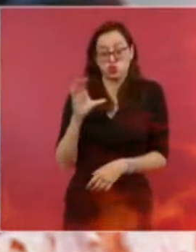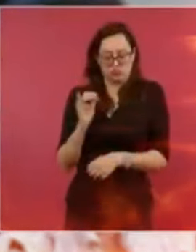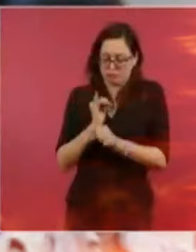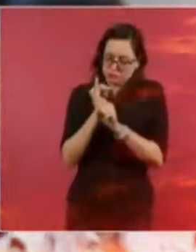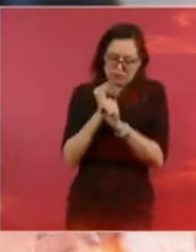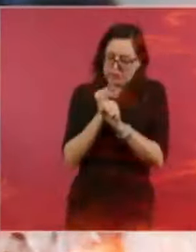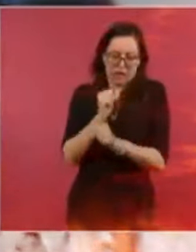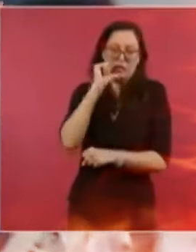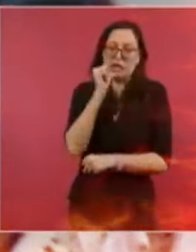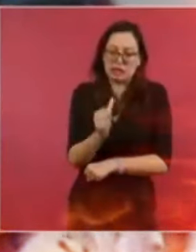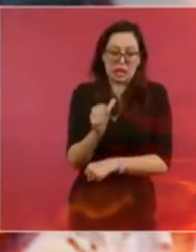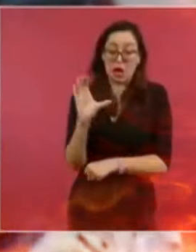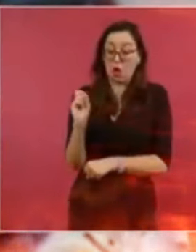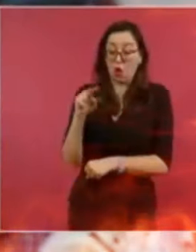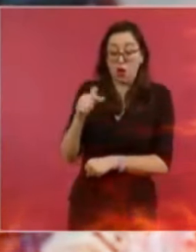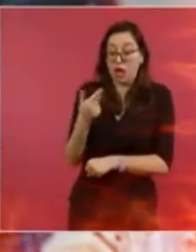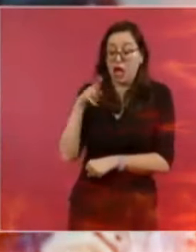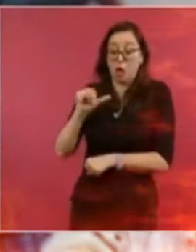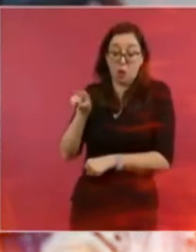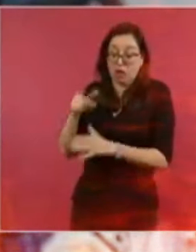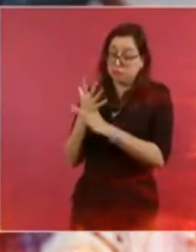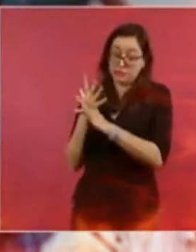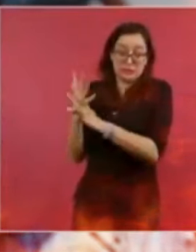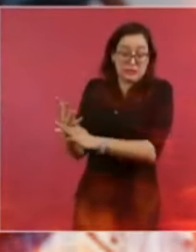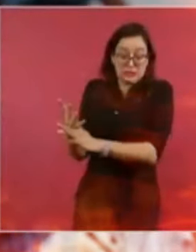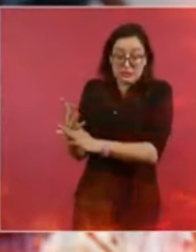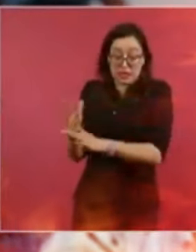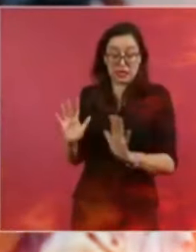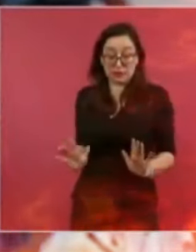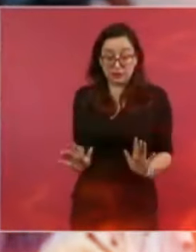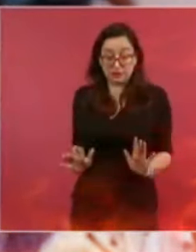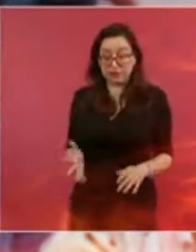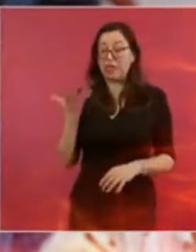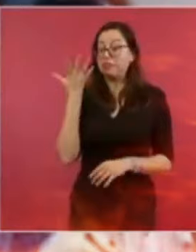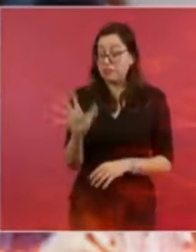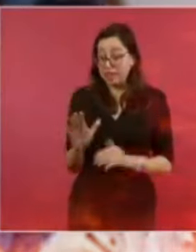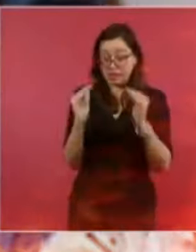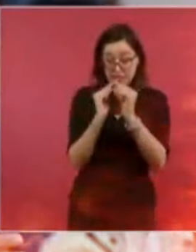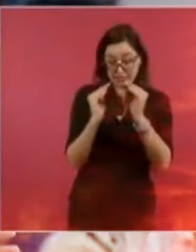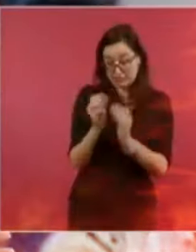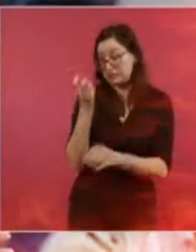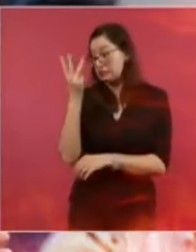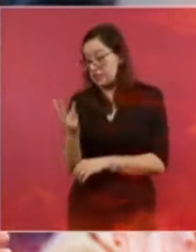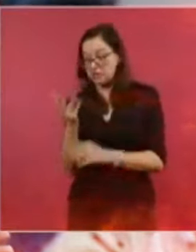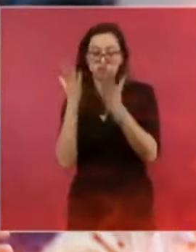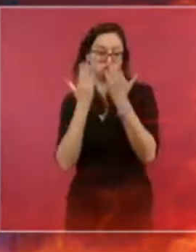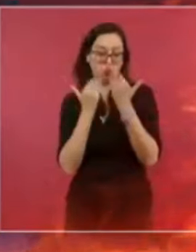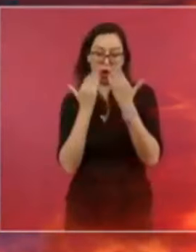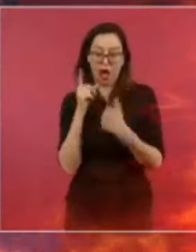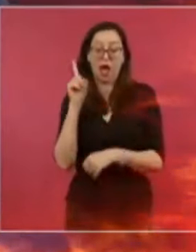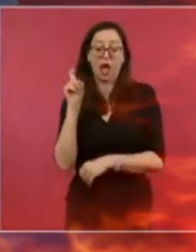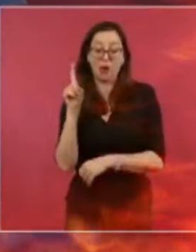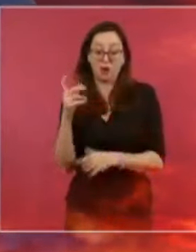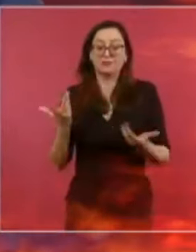Y entonces, ya mejor que no publiquen datos, Conagua, nadie, la Secretaría de Seguridad